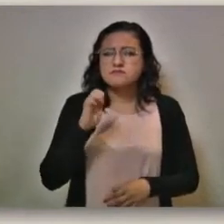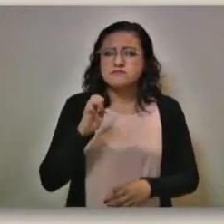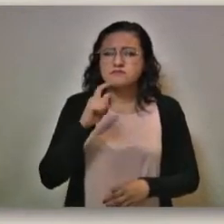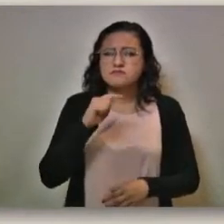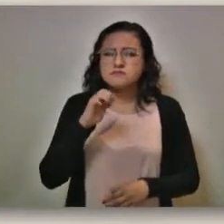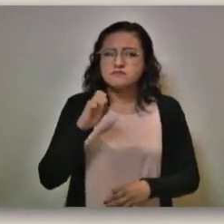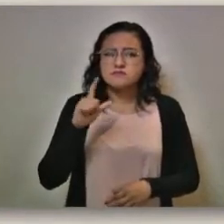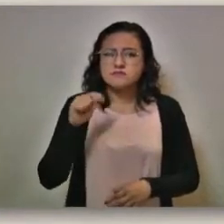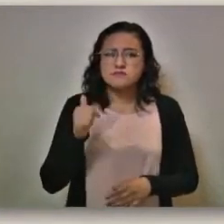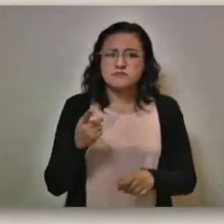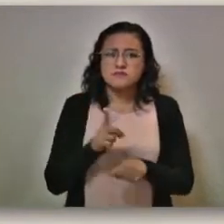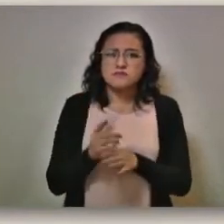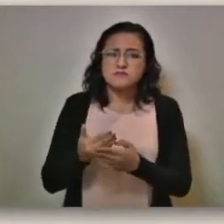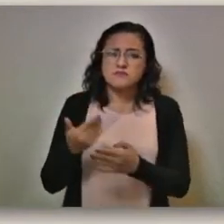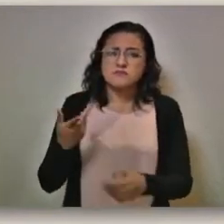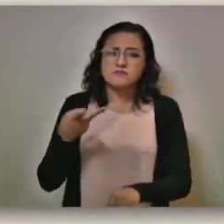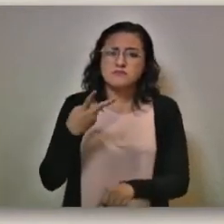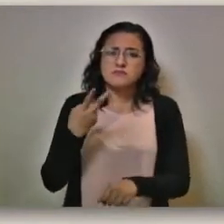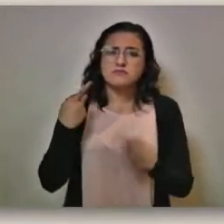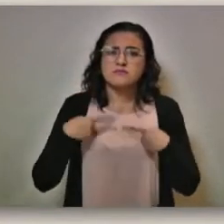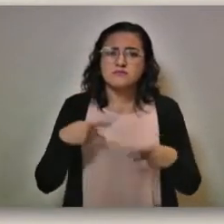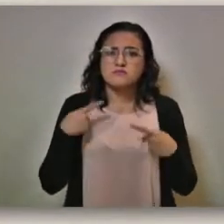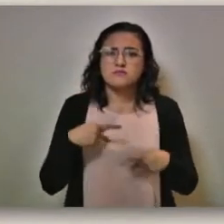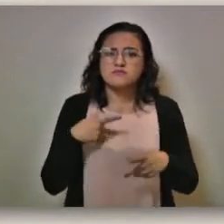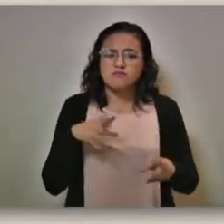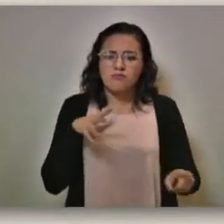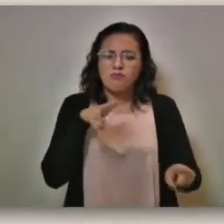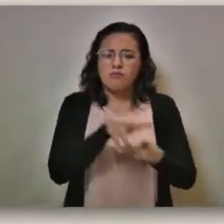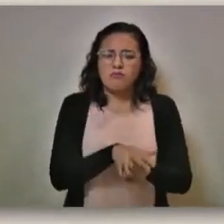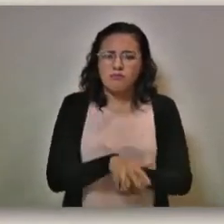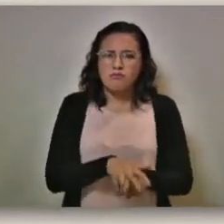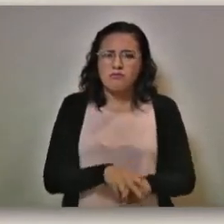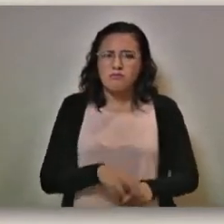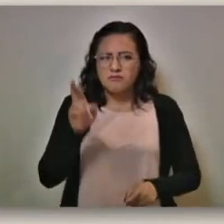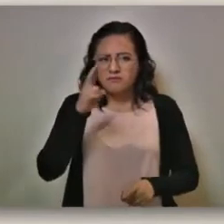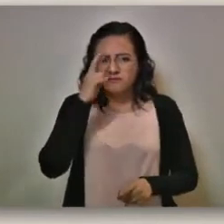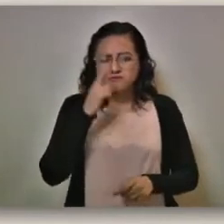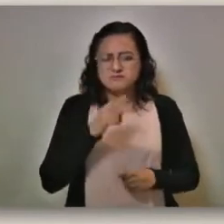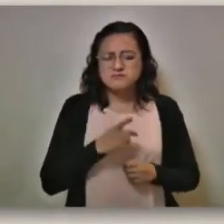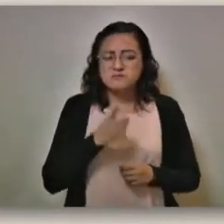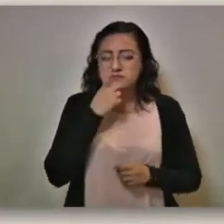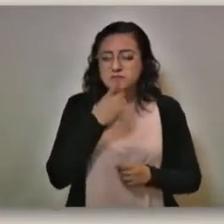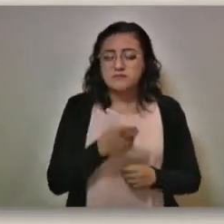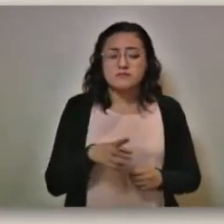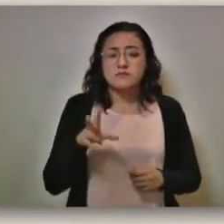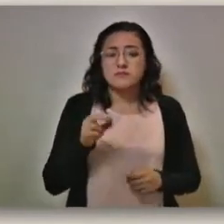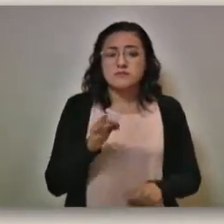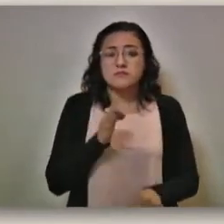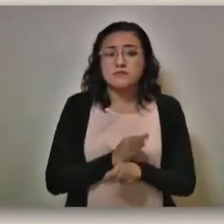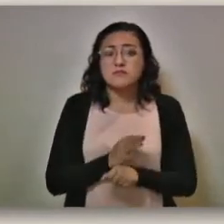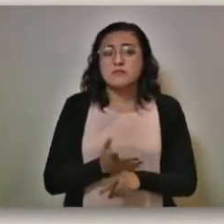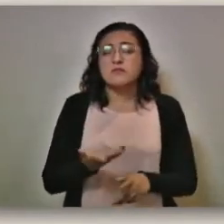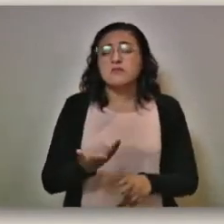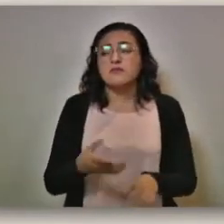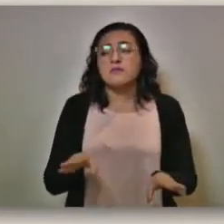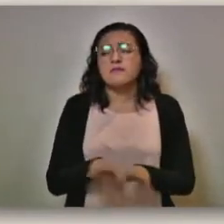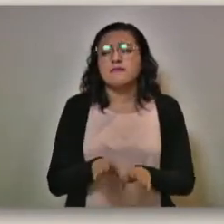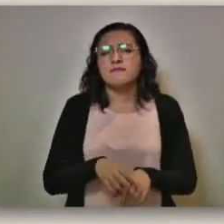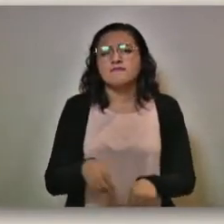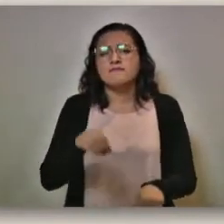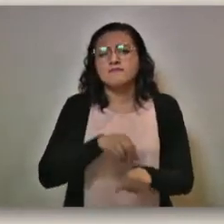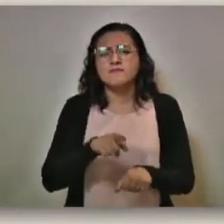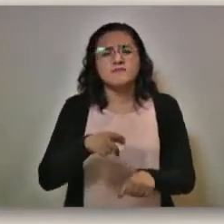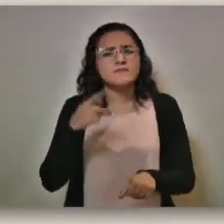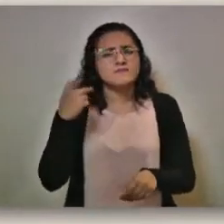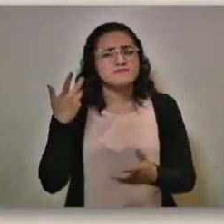hace unos días hubo dos personas linchadas, que no, bueno, los pobladores dicen que no habrá transporte de esta comunidad hacia la ciudad de